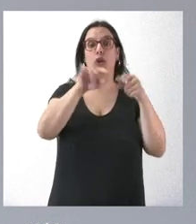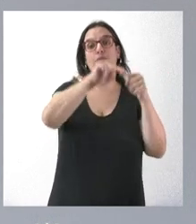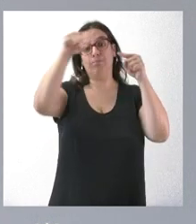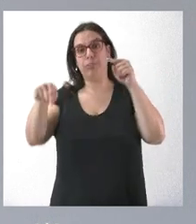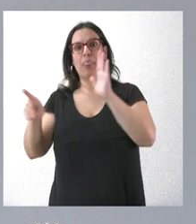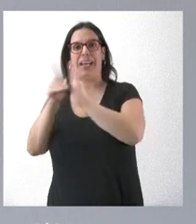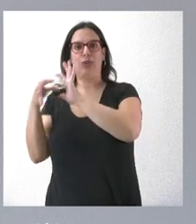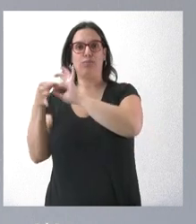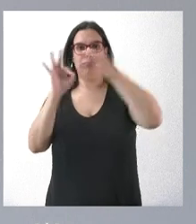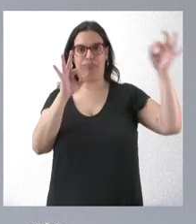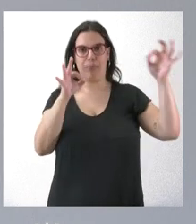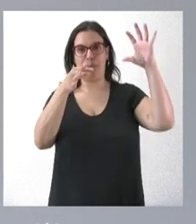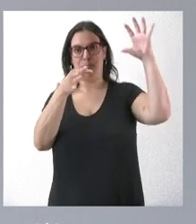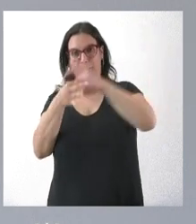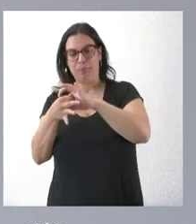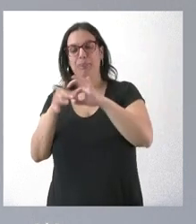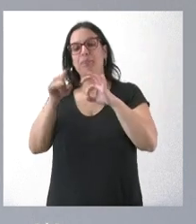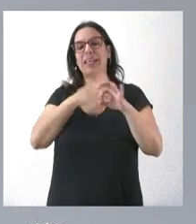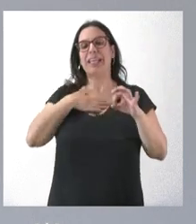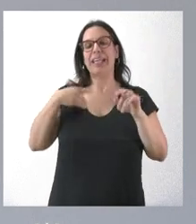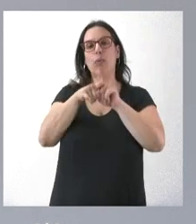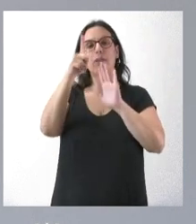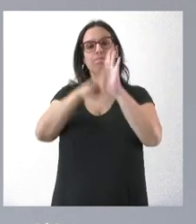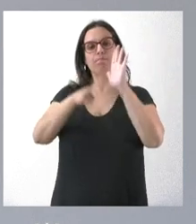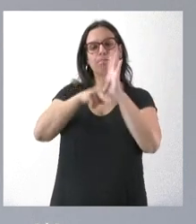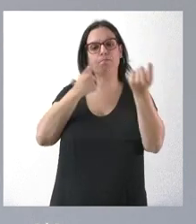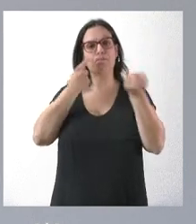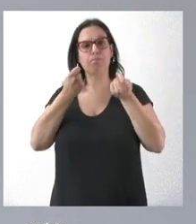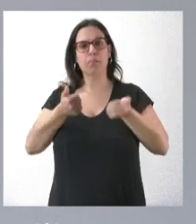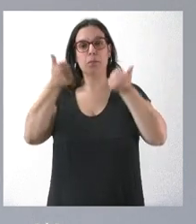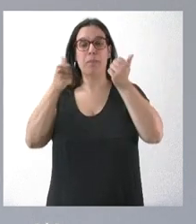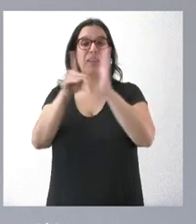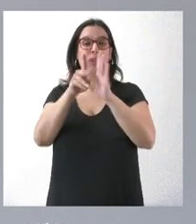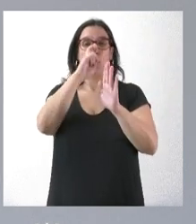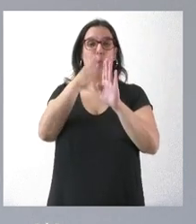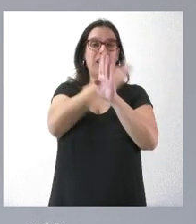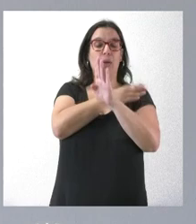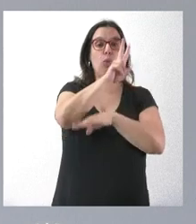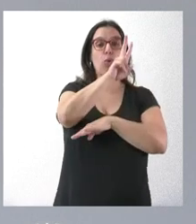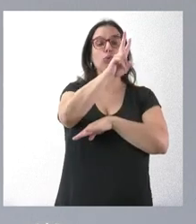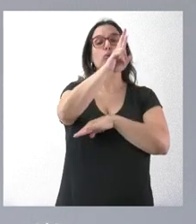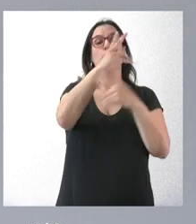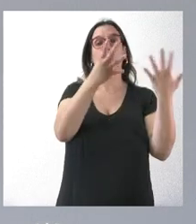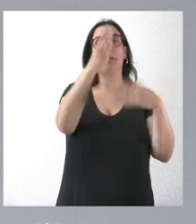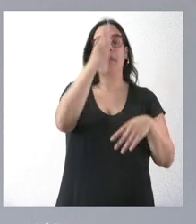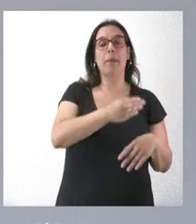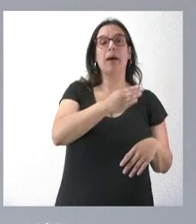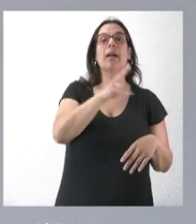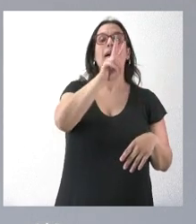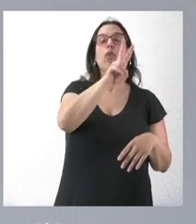complementar e incrementar la regulación de un decreto antiguo, que es el decreto 292 barra 1991,